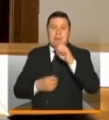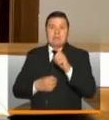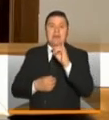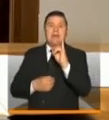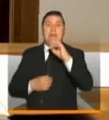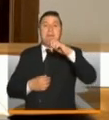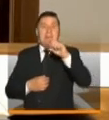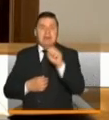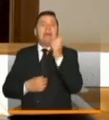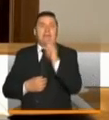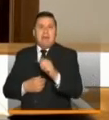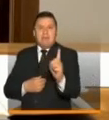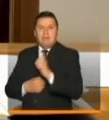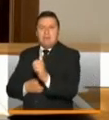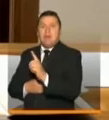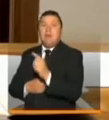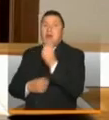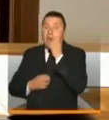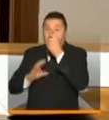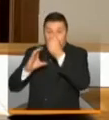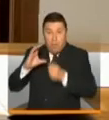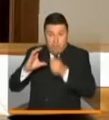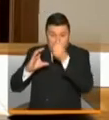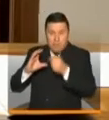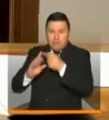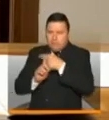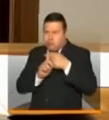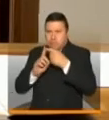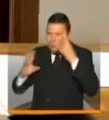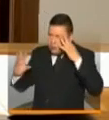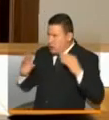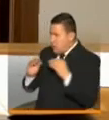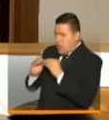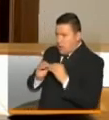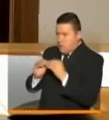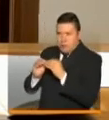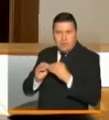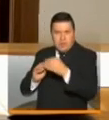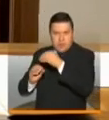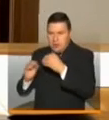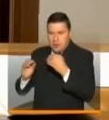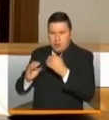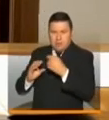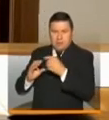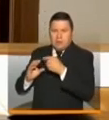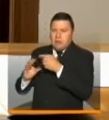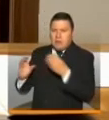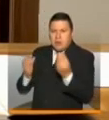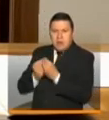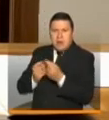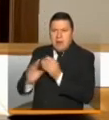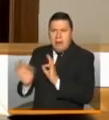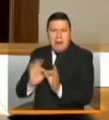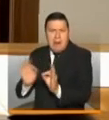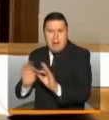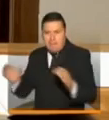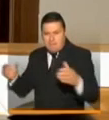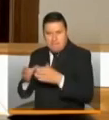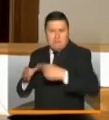IPS, la misma Procuraduría, trabajando juntos e integradamente y con el plan de preparación